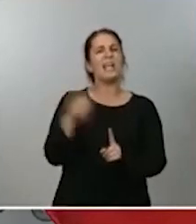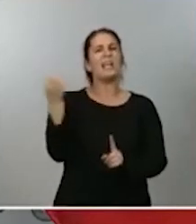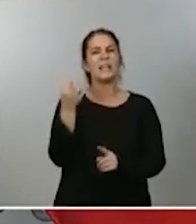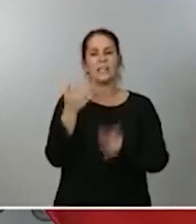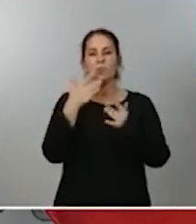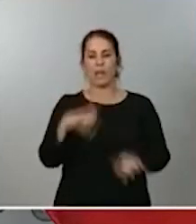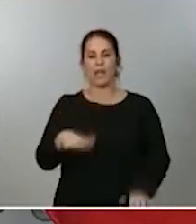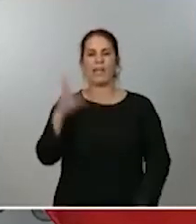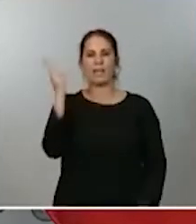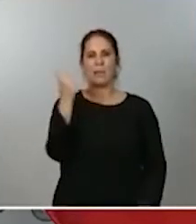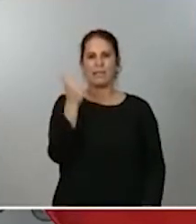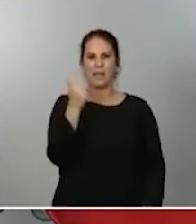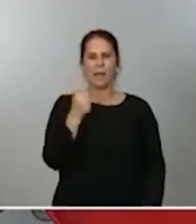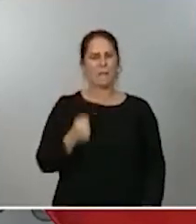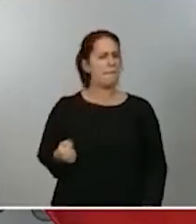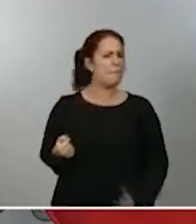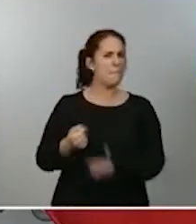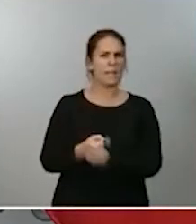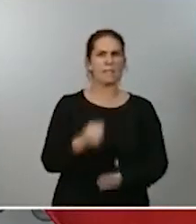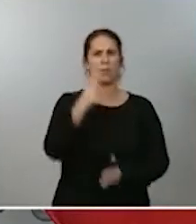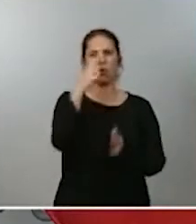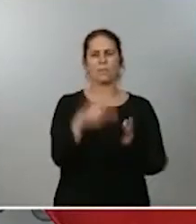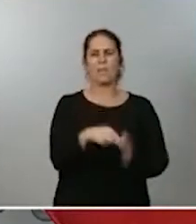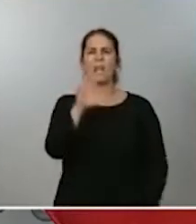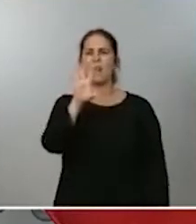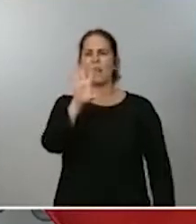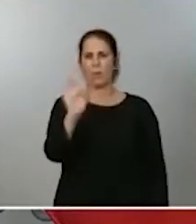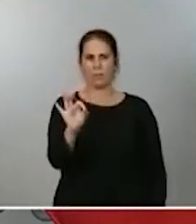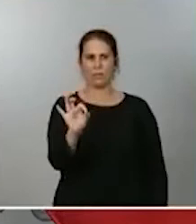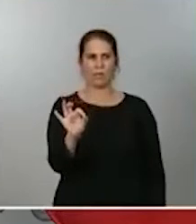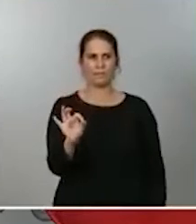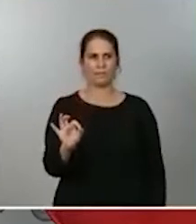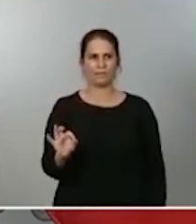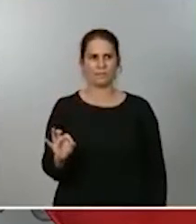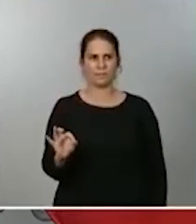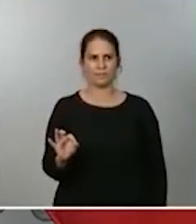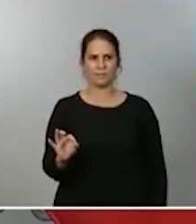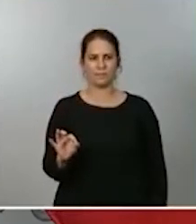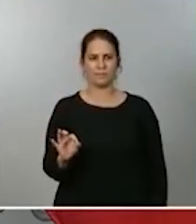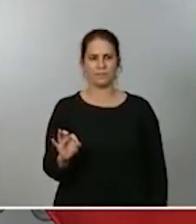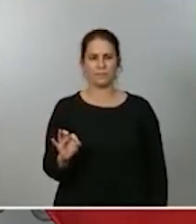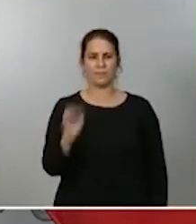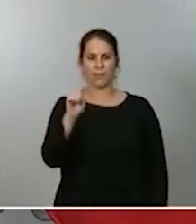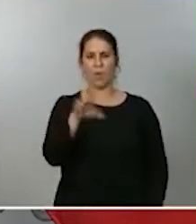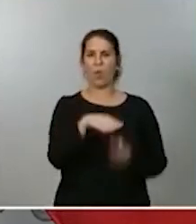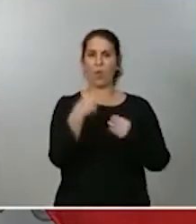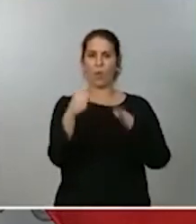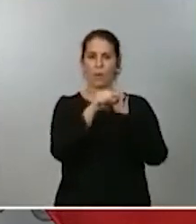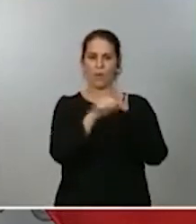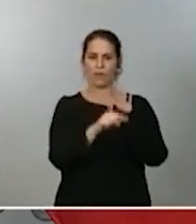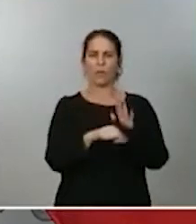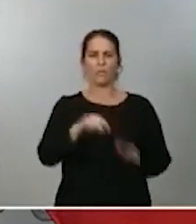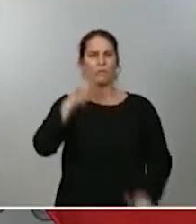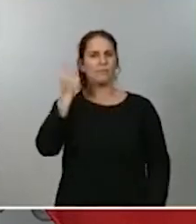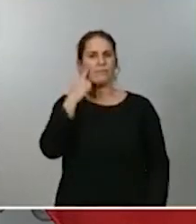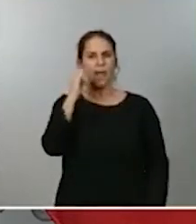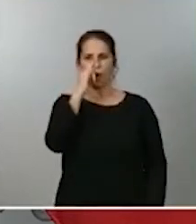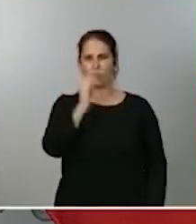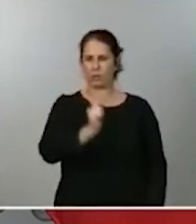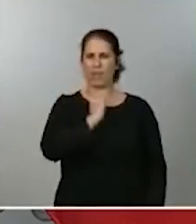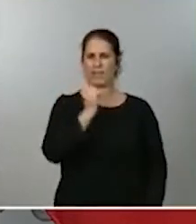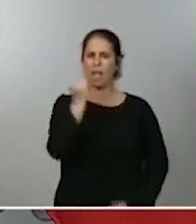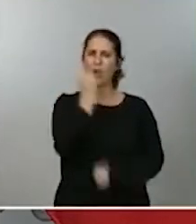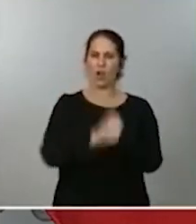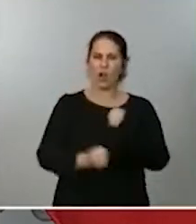año 2050. De hecho, este documento identifica las oportunidades económicas, sobre todo de generación de